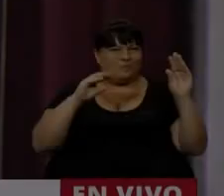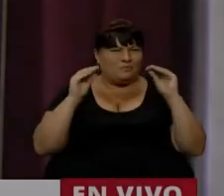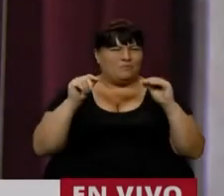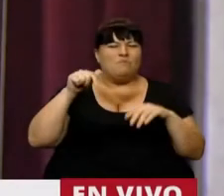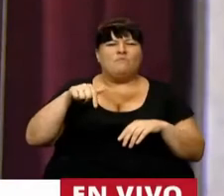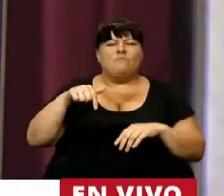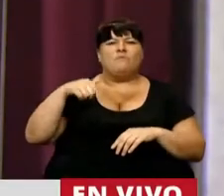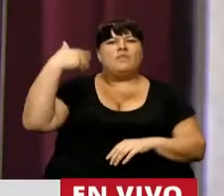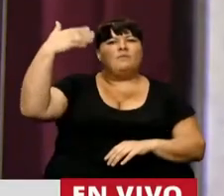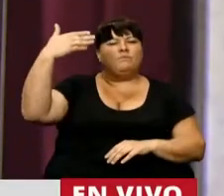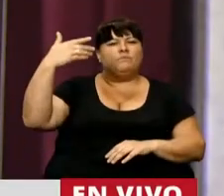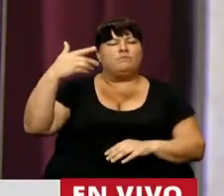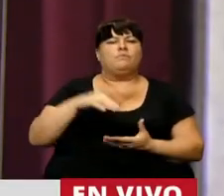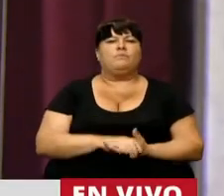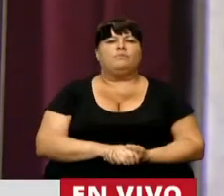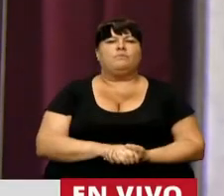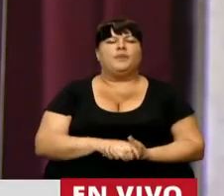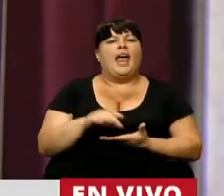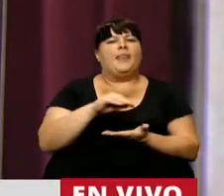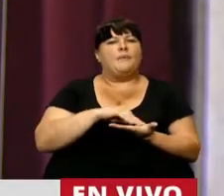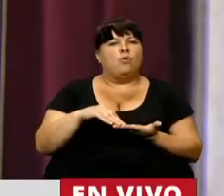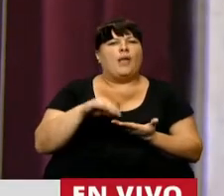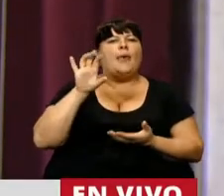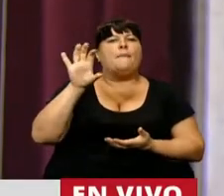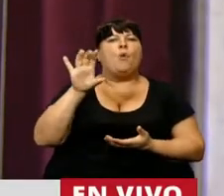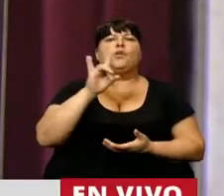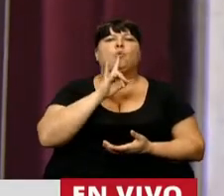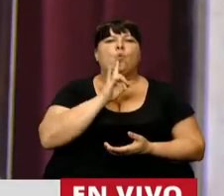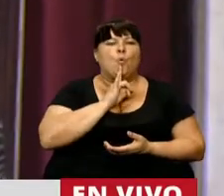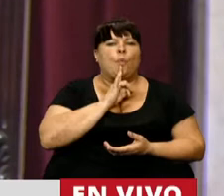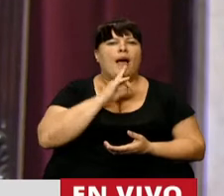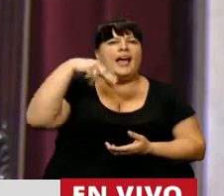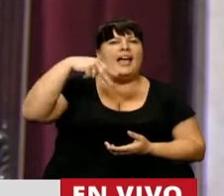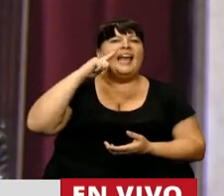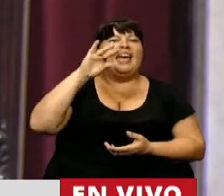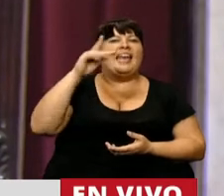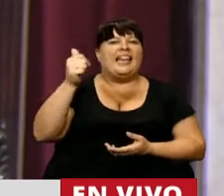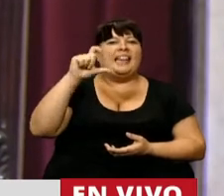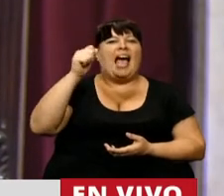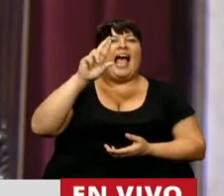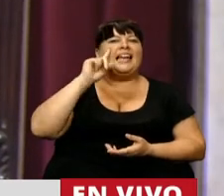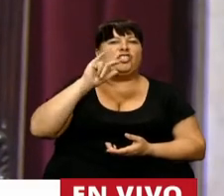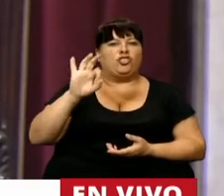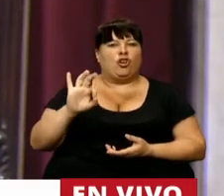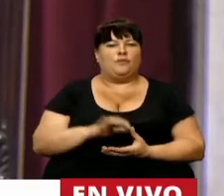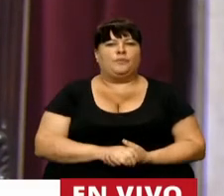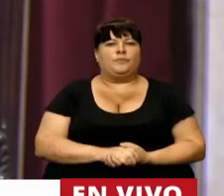Tiene la palabra la diputada por la provincia de Tucumán, Nilda Mabel Carrizo.